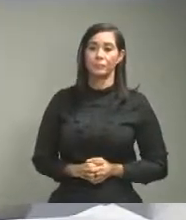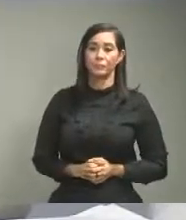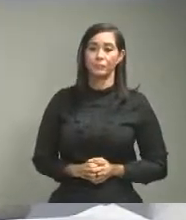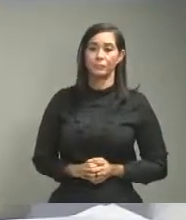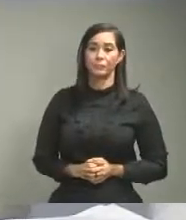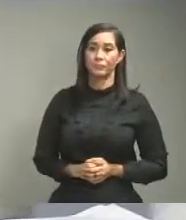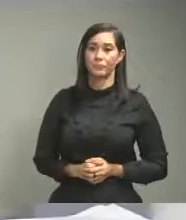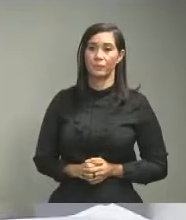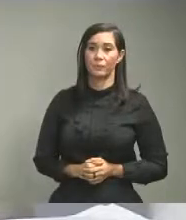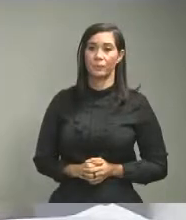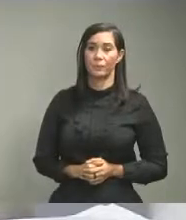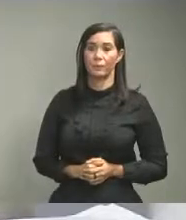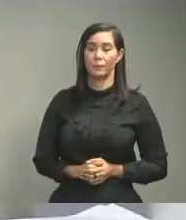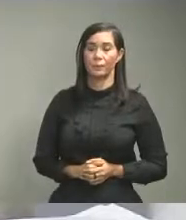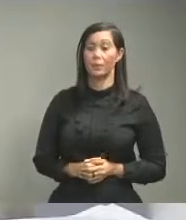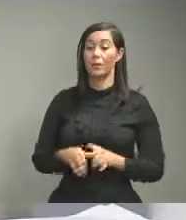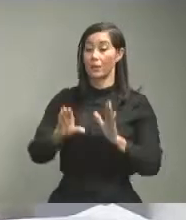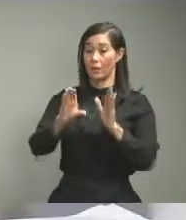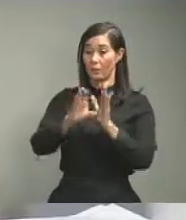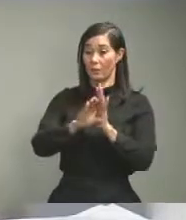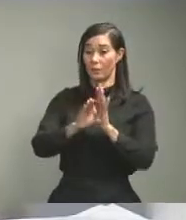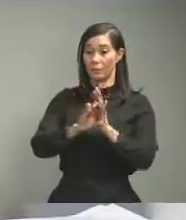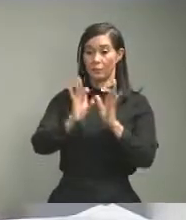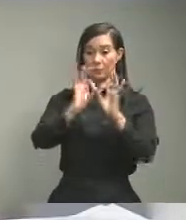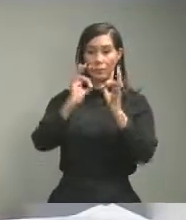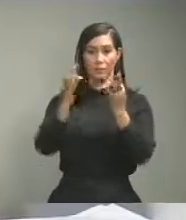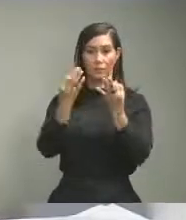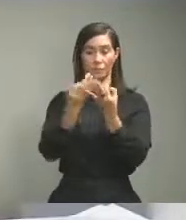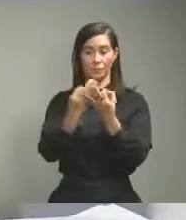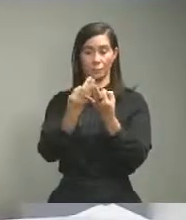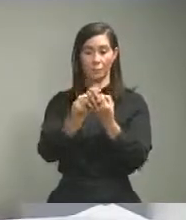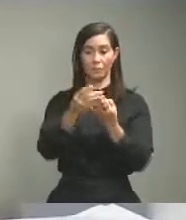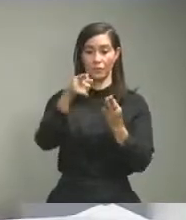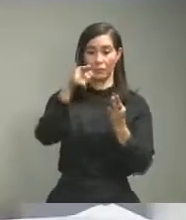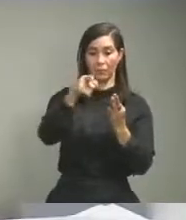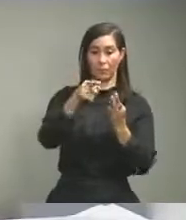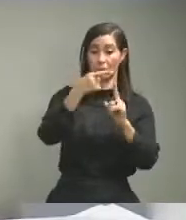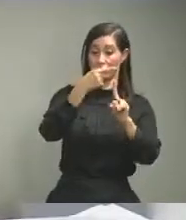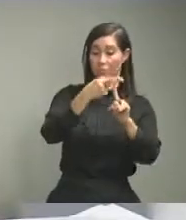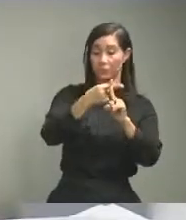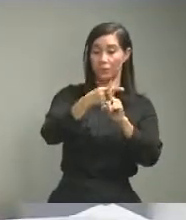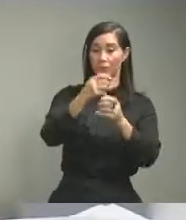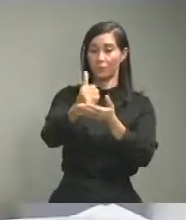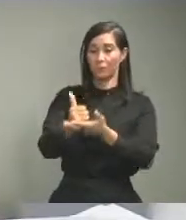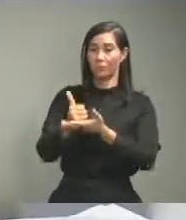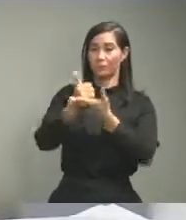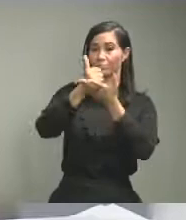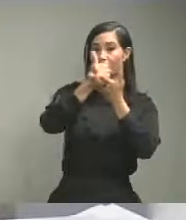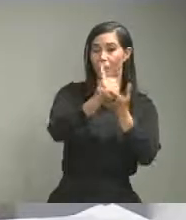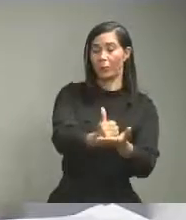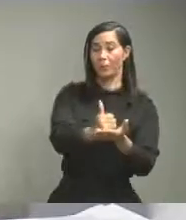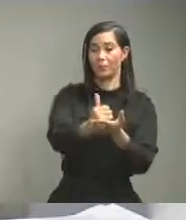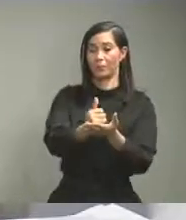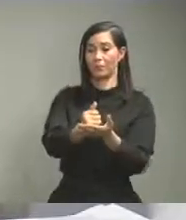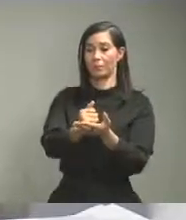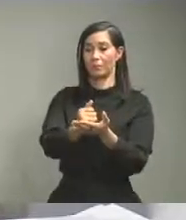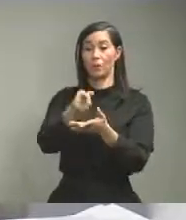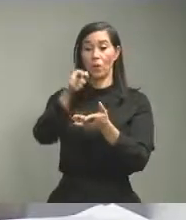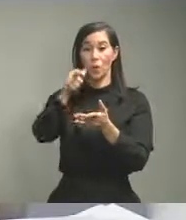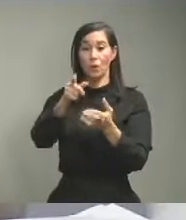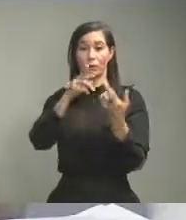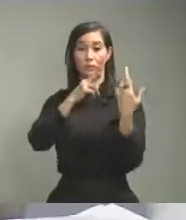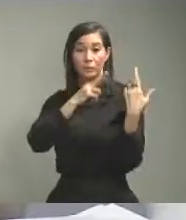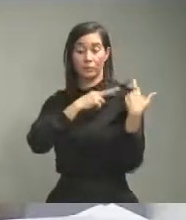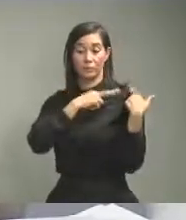sean miembros de las familias de manera que podamos ayudar a la familia y a la comunidad a